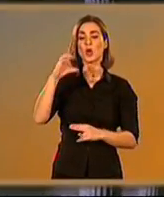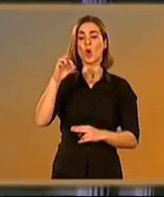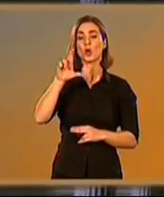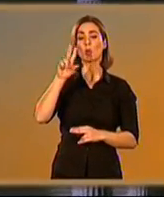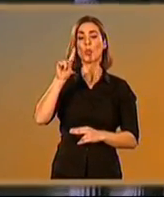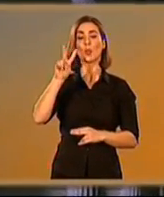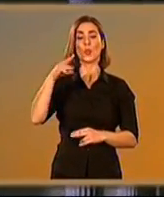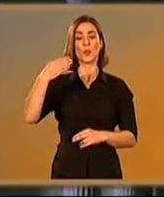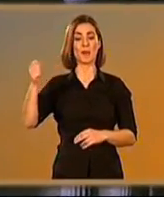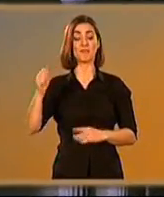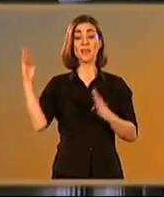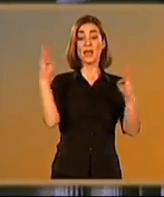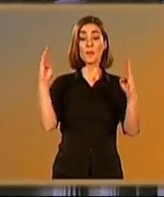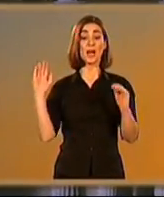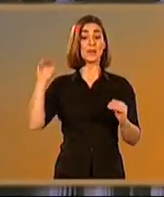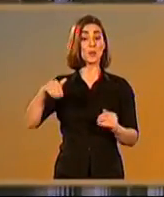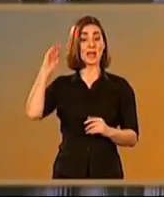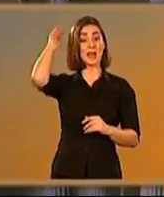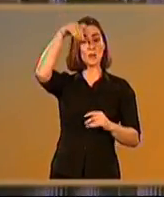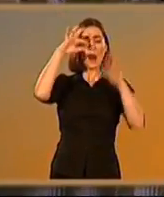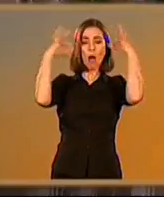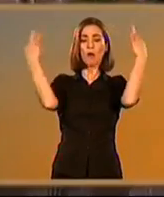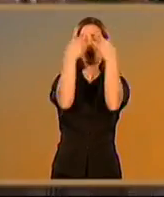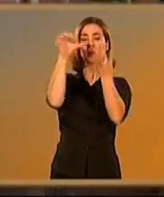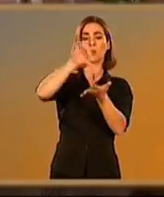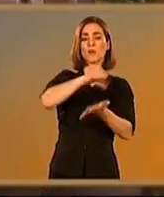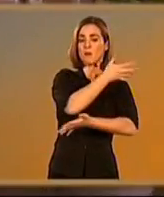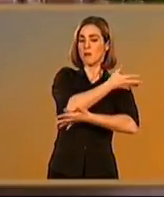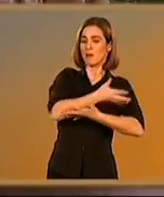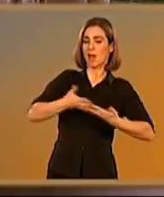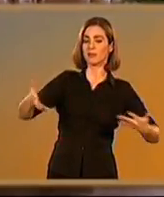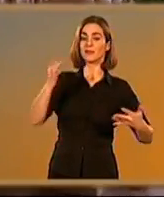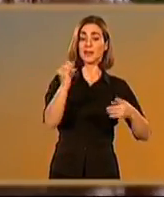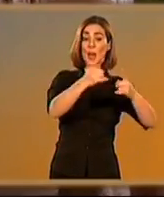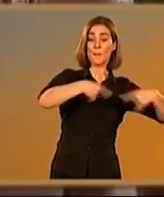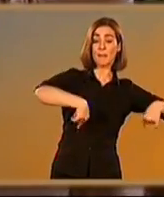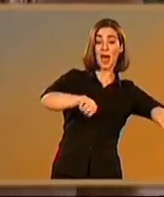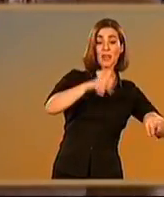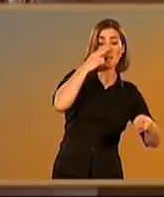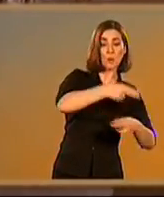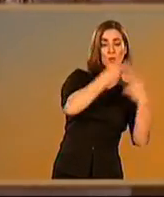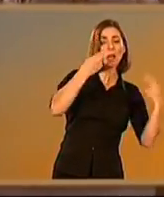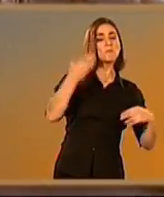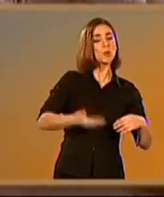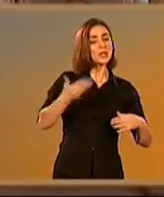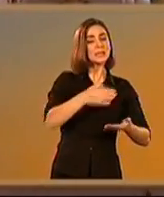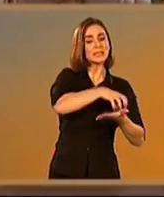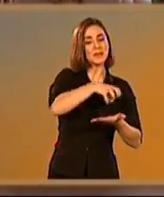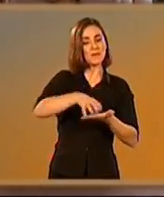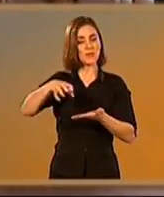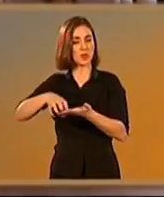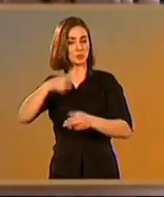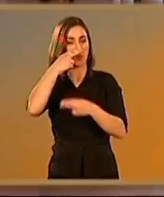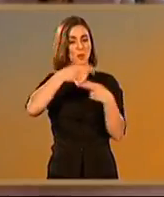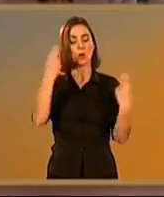Durante la República Córdoba era ya una extensa ciudad que contaba con foro e importantes edificios públicos tales como templos,